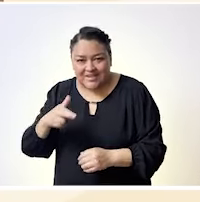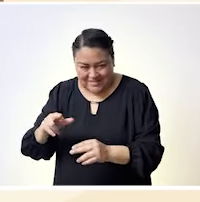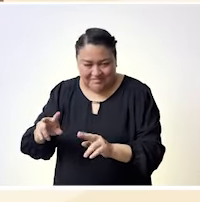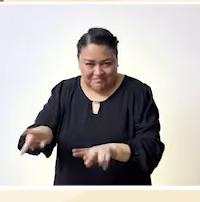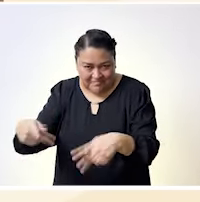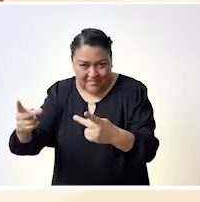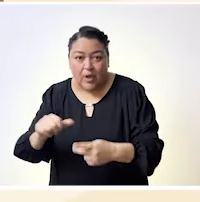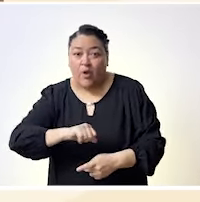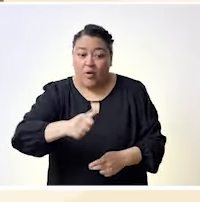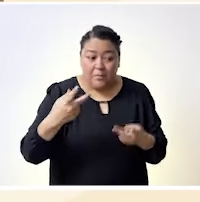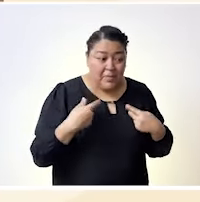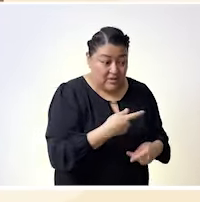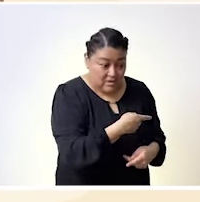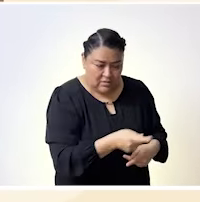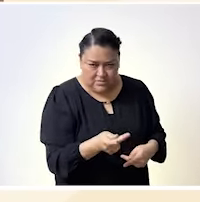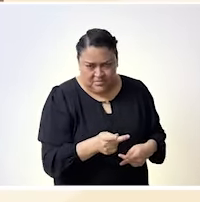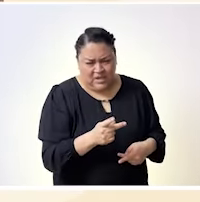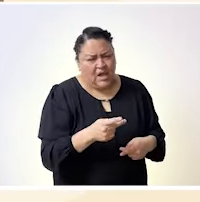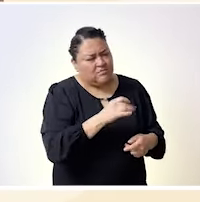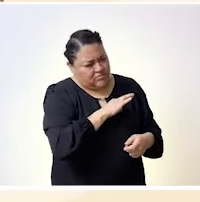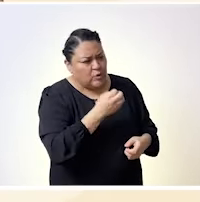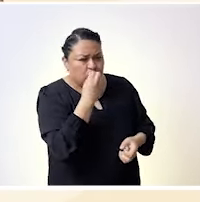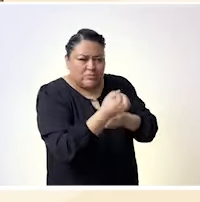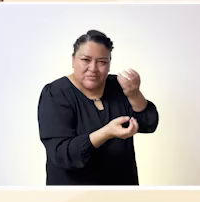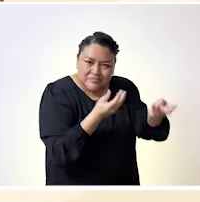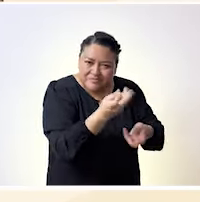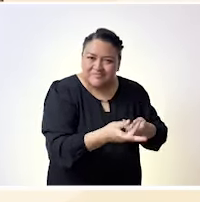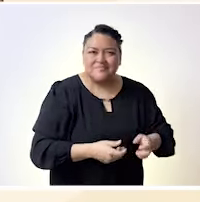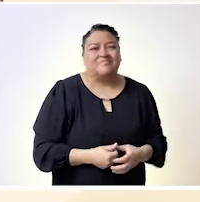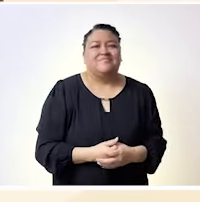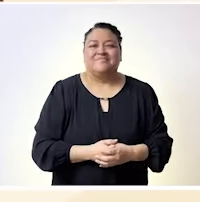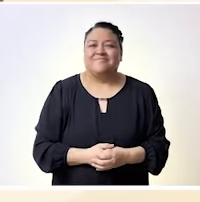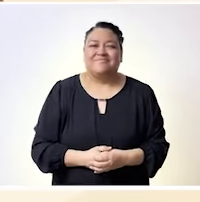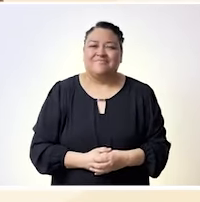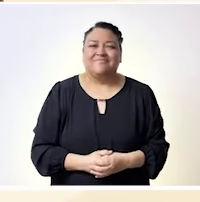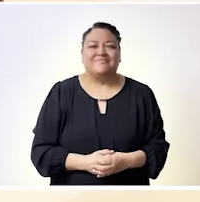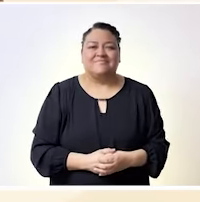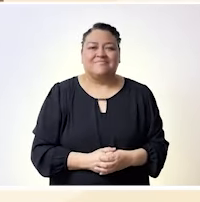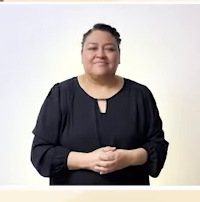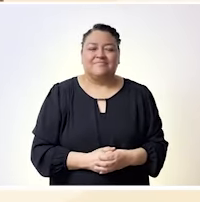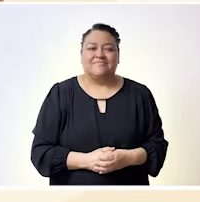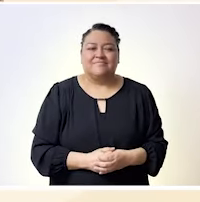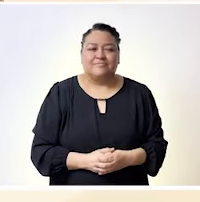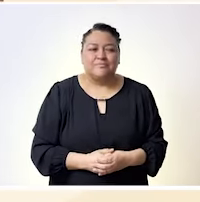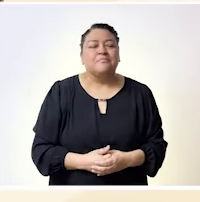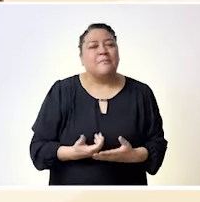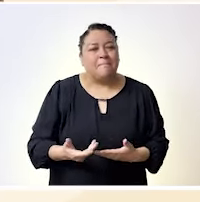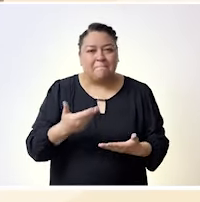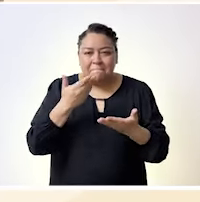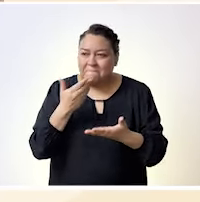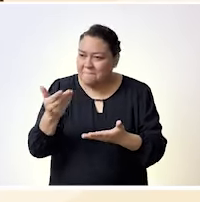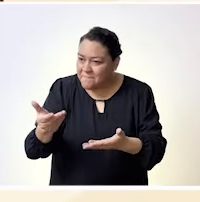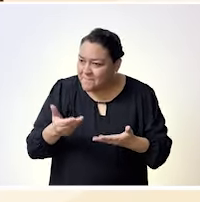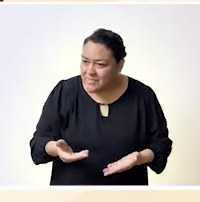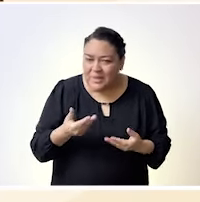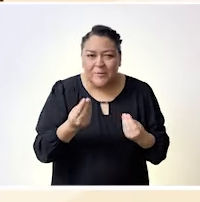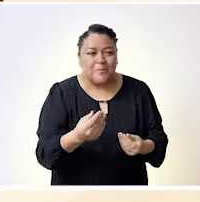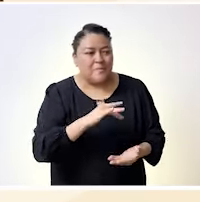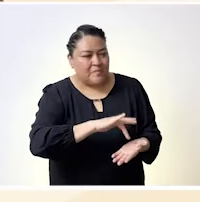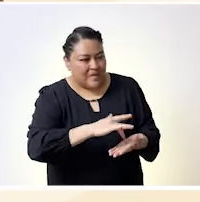supuesto al Consejo la invitación, la posibilidad de estar aquí, pues bueno, a la audiencia, compañeras que están aquí. pues bueno, justamente